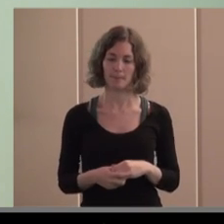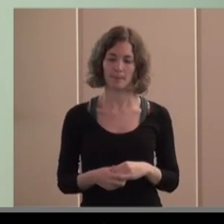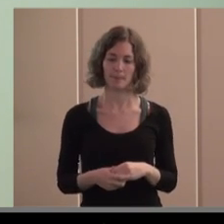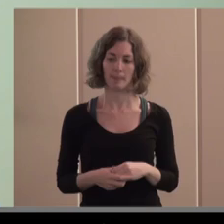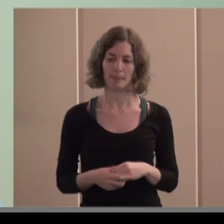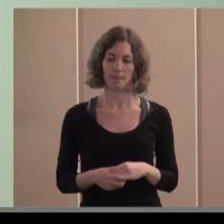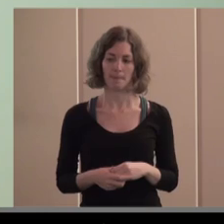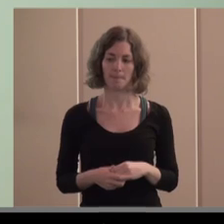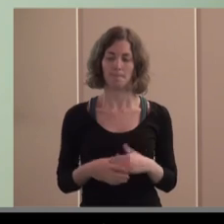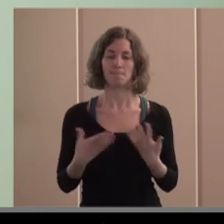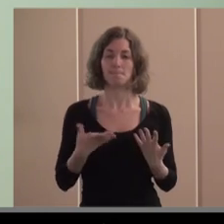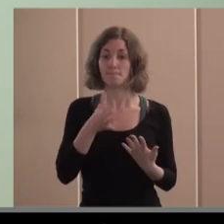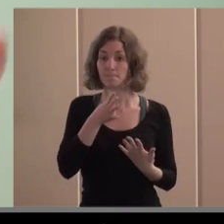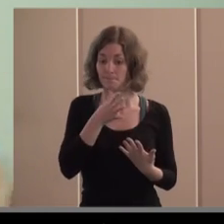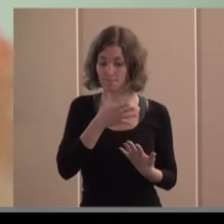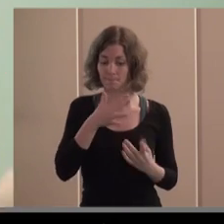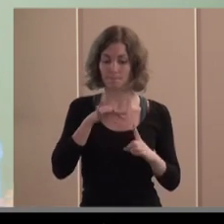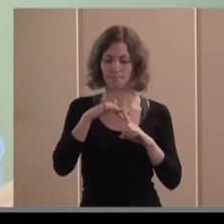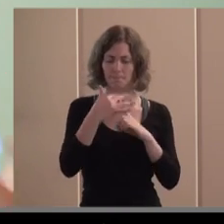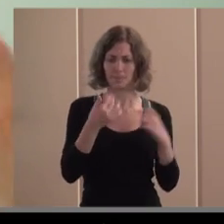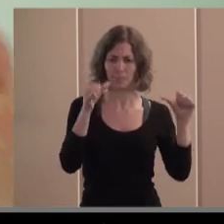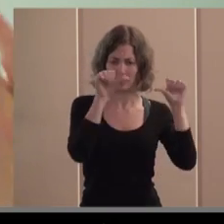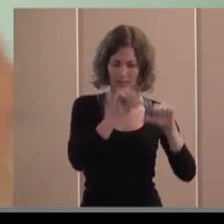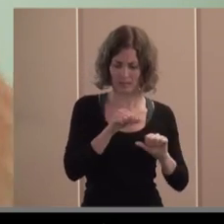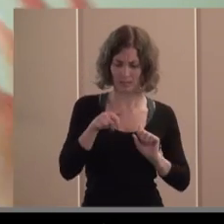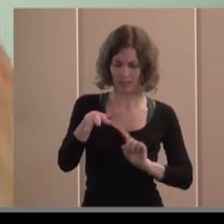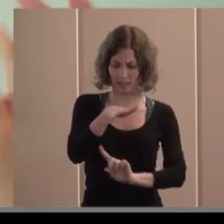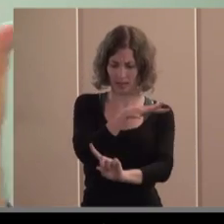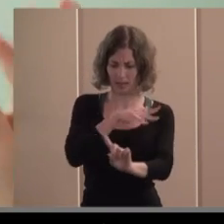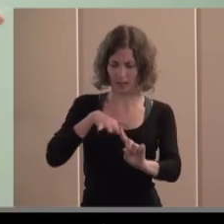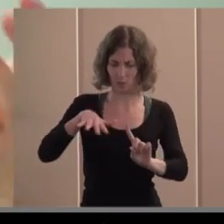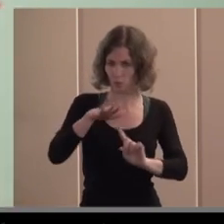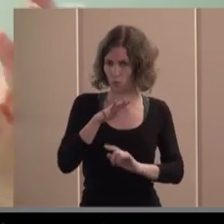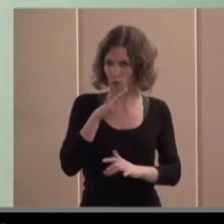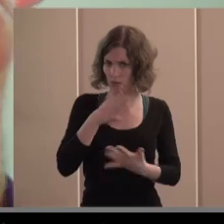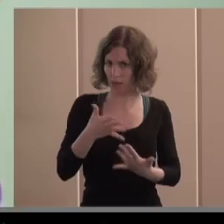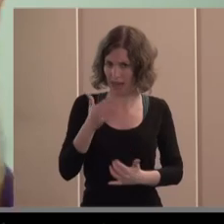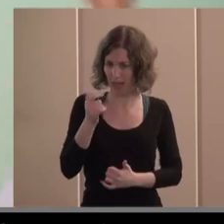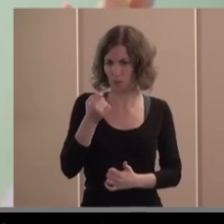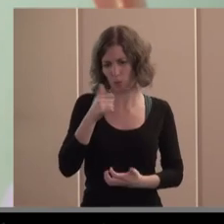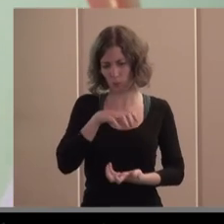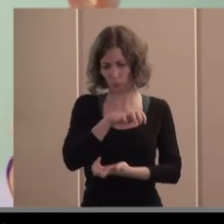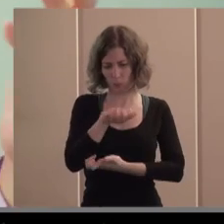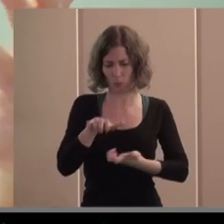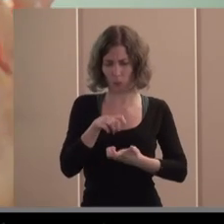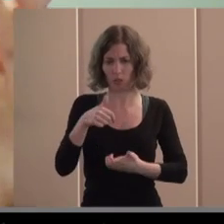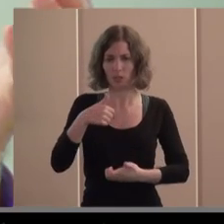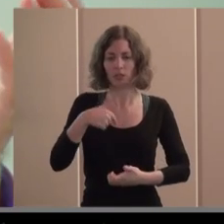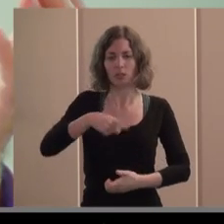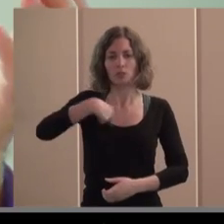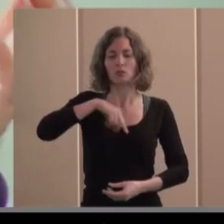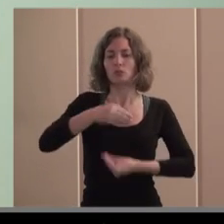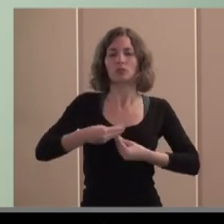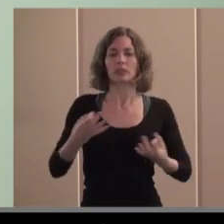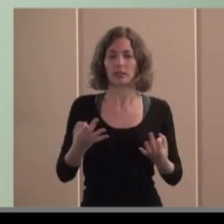¿qué es lo que tenemos que hacer en esta situación de crisis con este contexto este entorno que es turbulento donde nos movemos pues